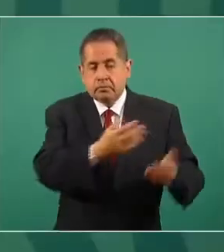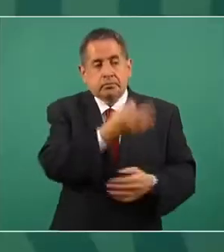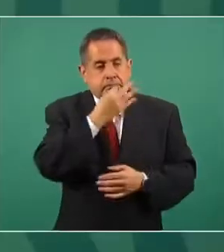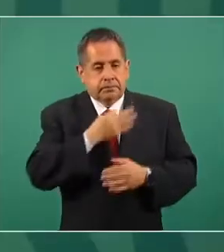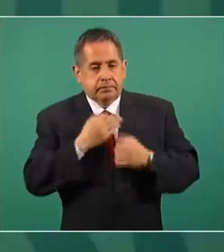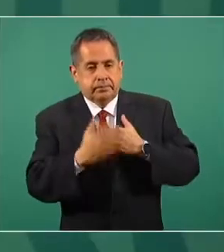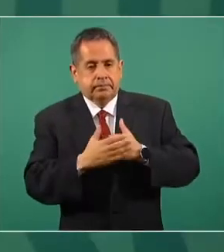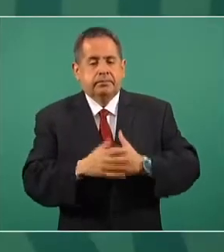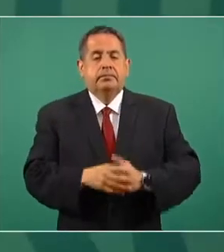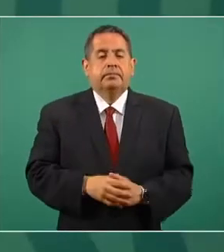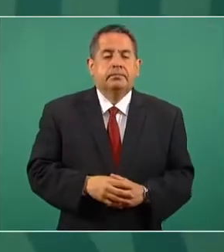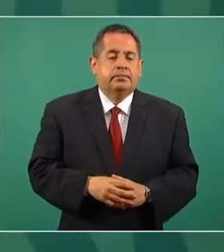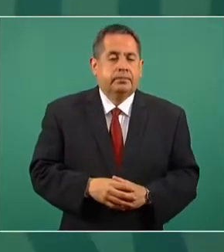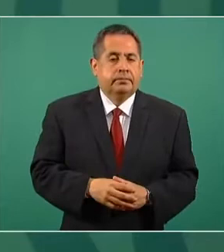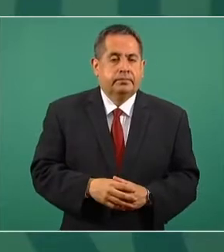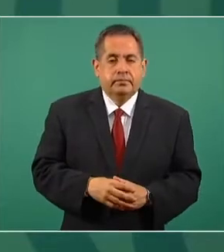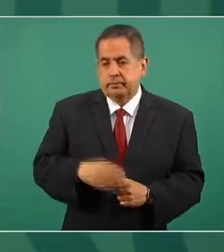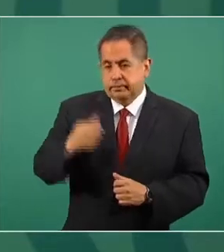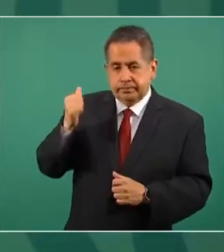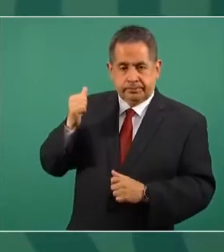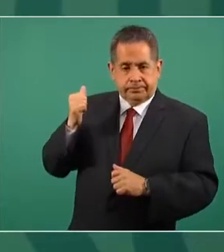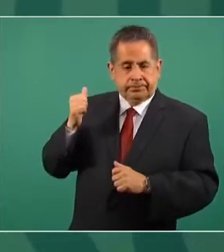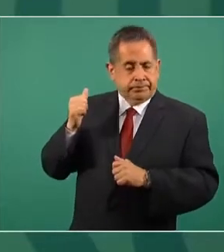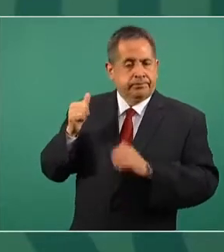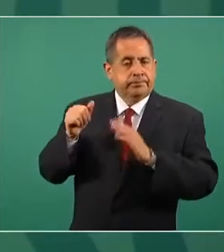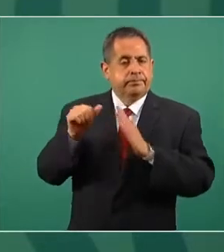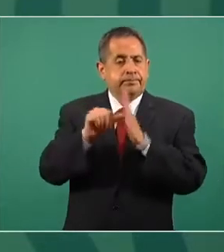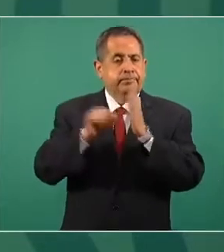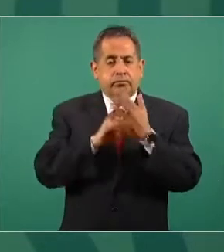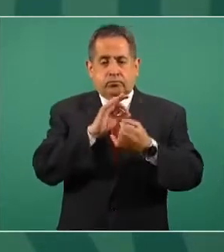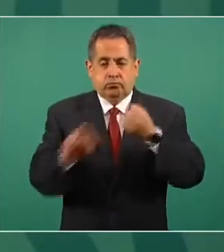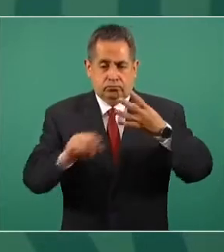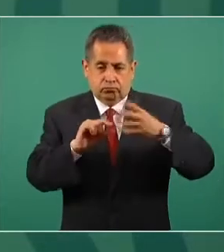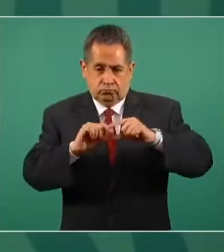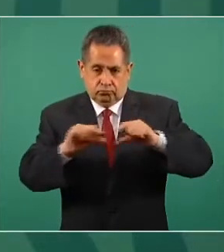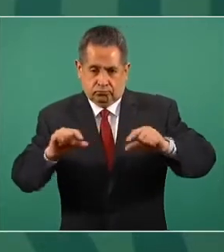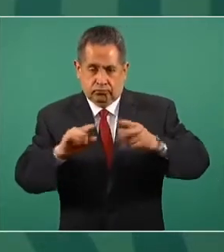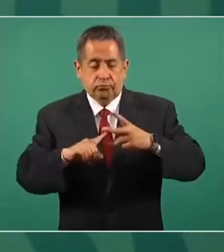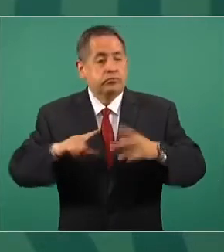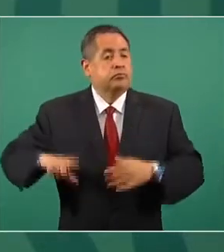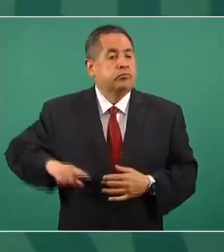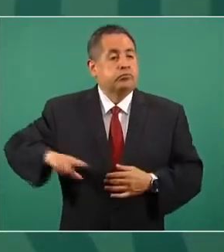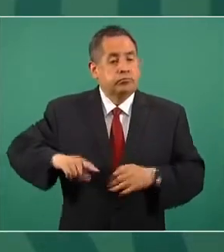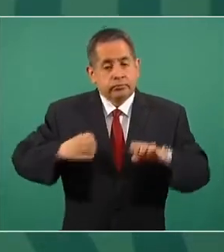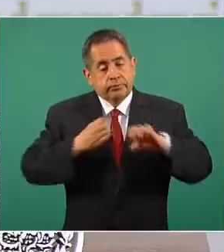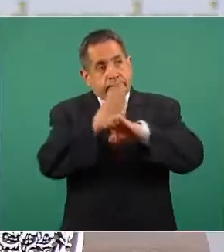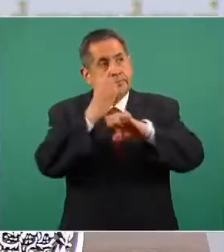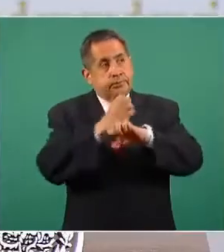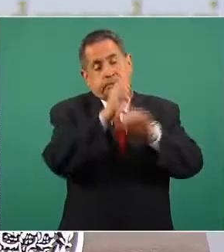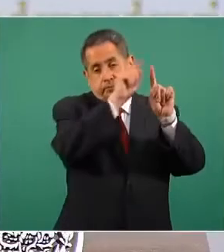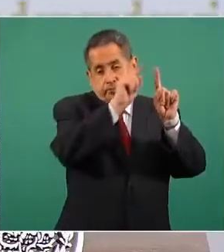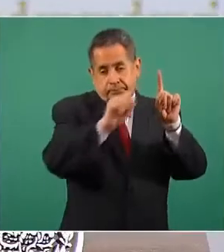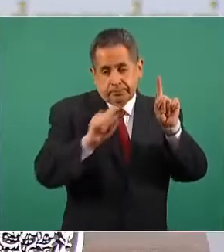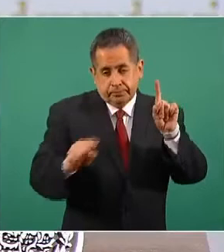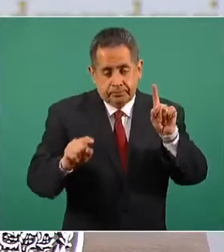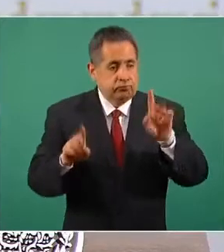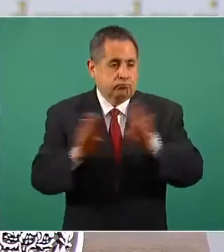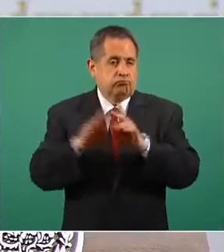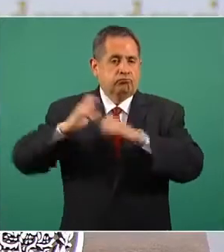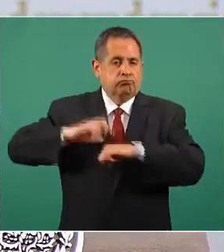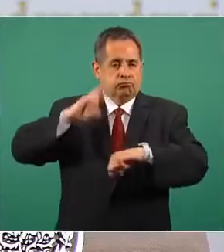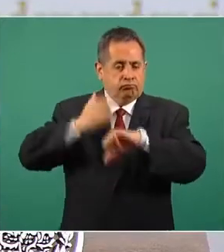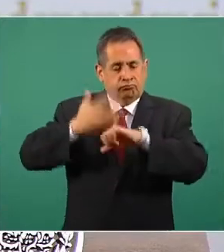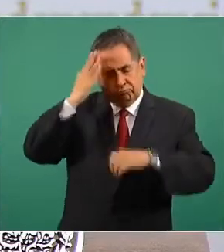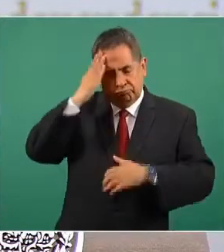El último artículo de este acuerdo señala que corresponde a los gobiernos de las entidades federativas, en su calidad de